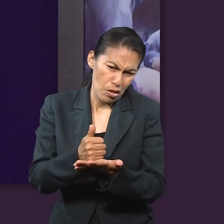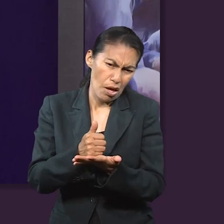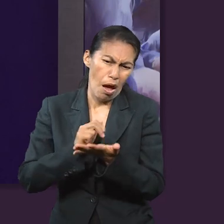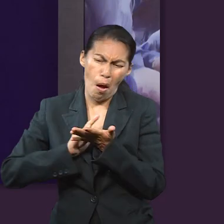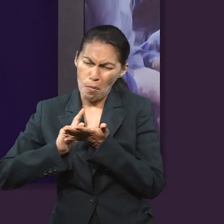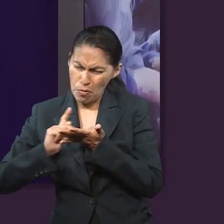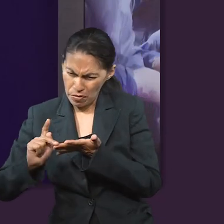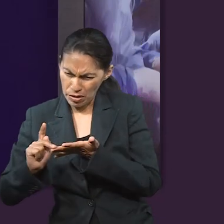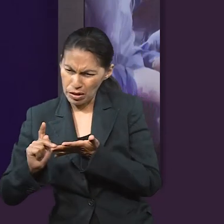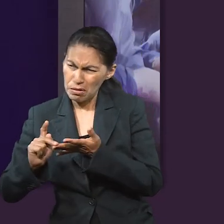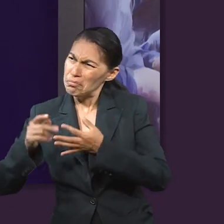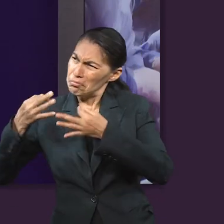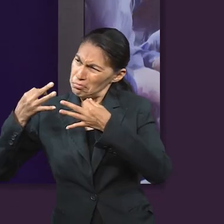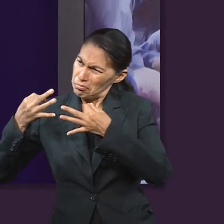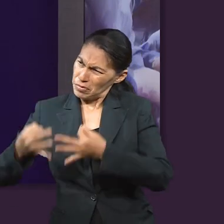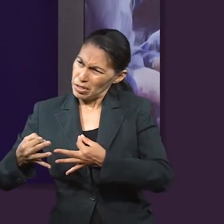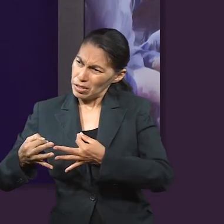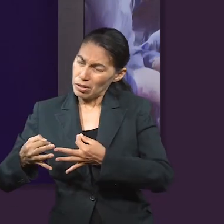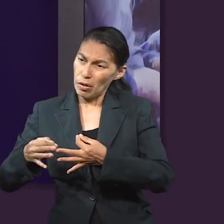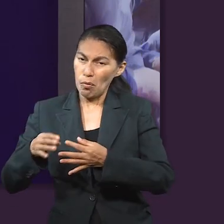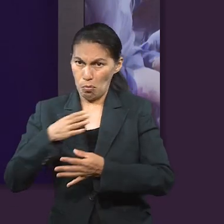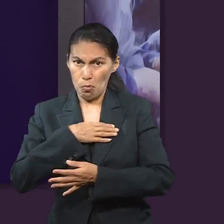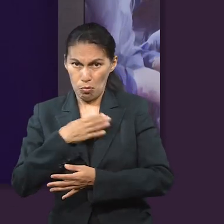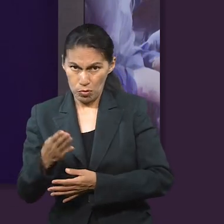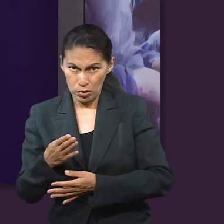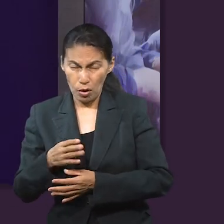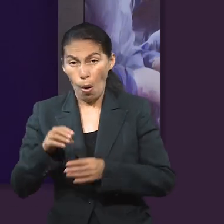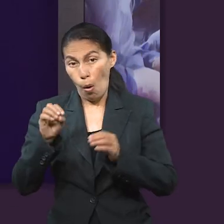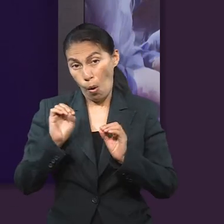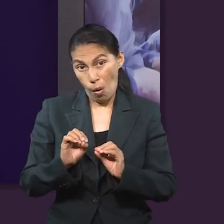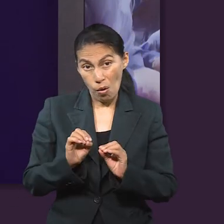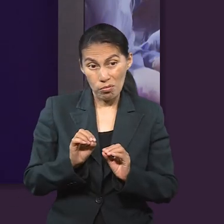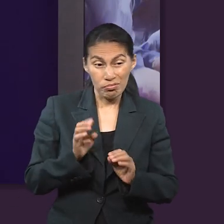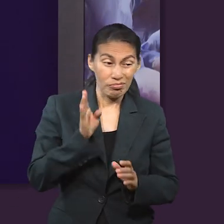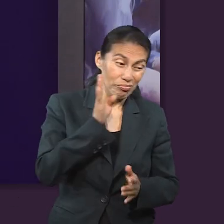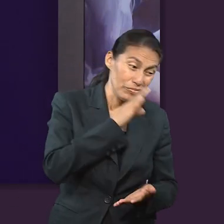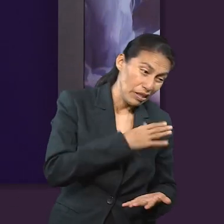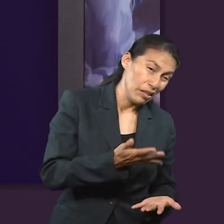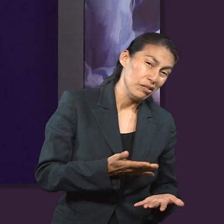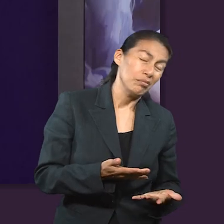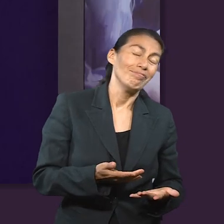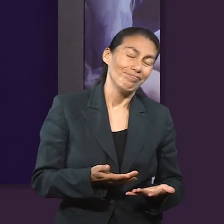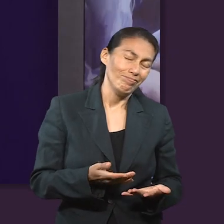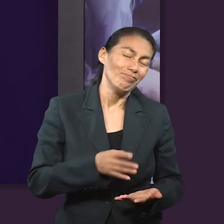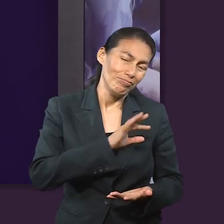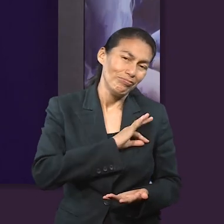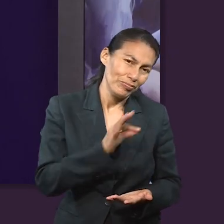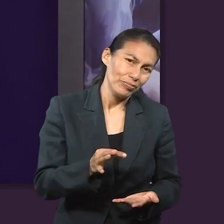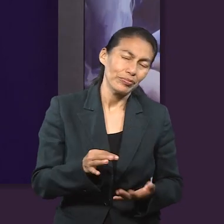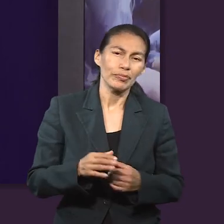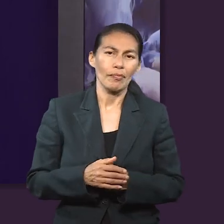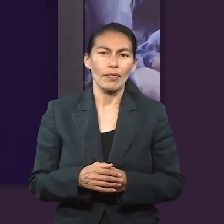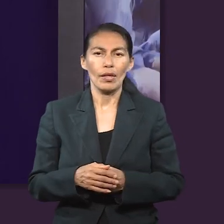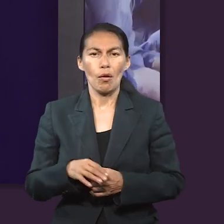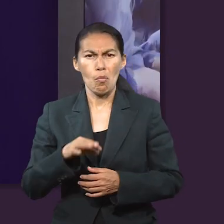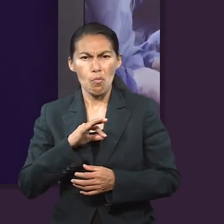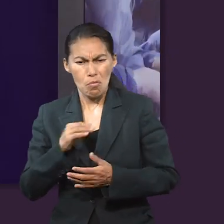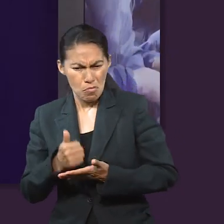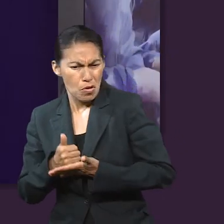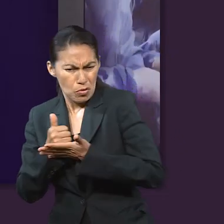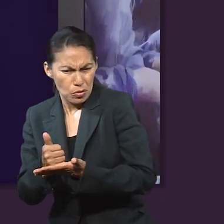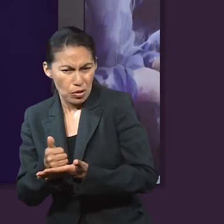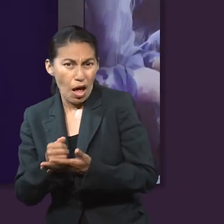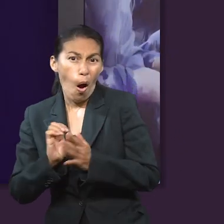purificarte o a reflejar lo bueno o también por el lado negativo, ¿no? Y así como te puede